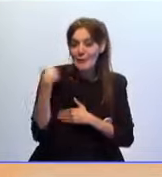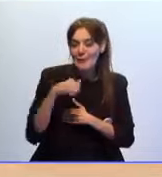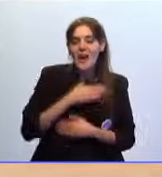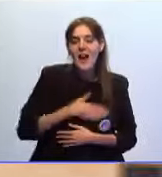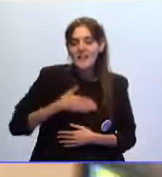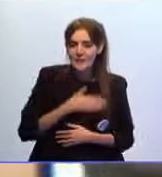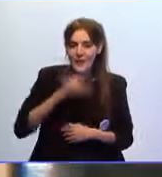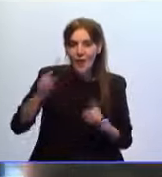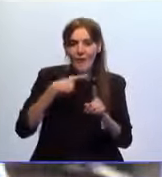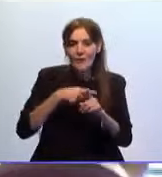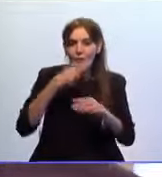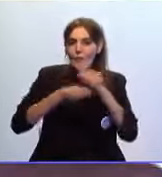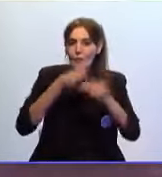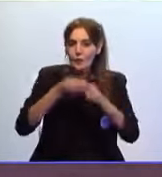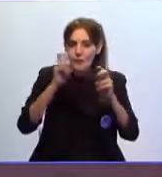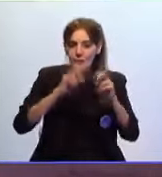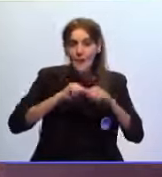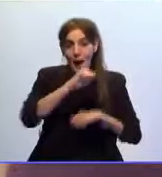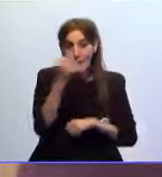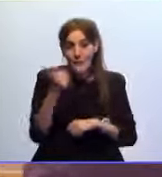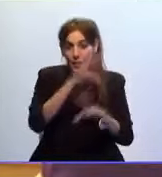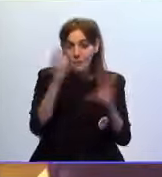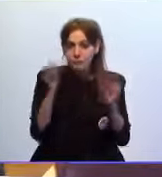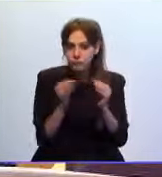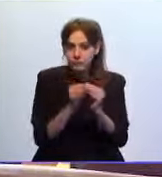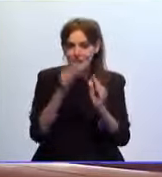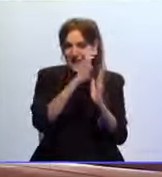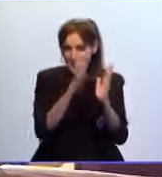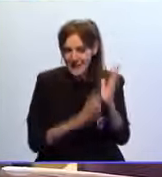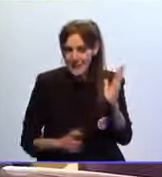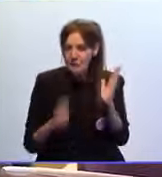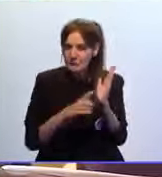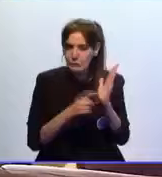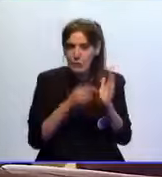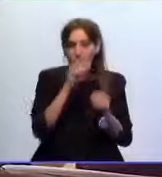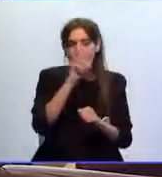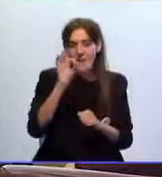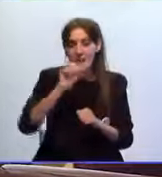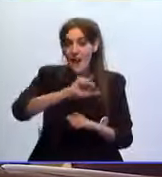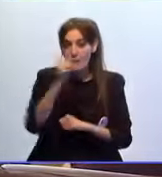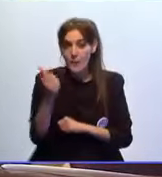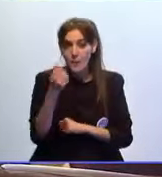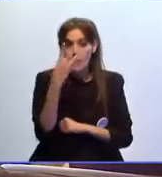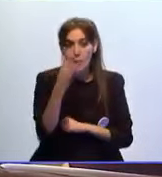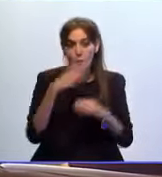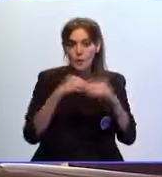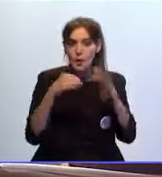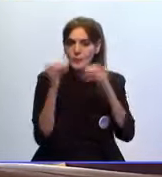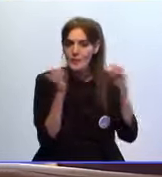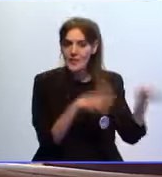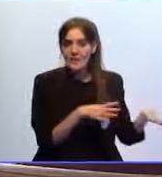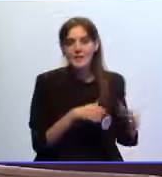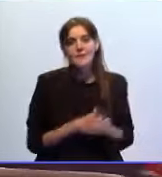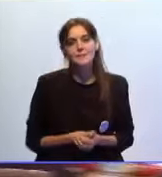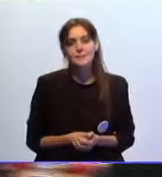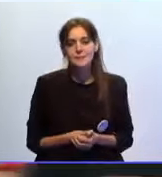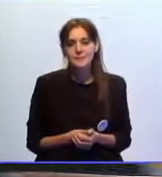satisfacción por sacar adelante la aprobación definitiva de este texto que ha contado con 20 votos a favor y 4 abstenciones.